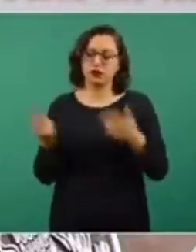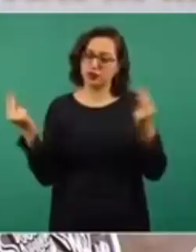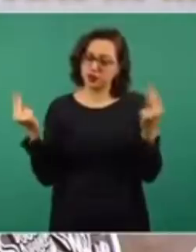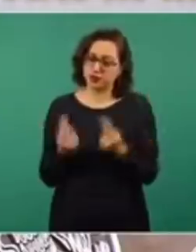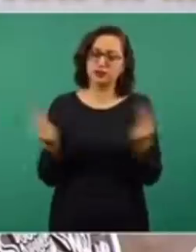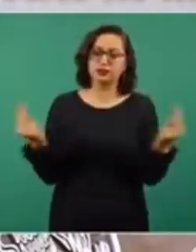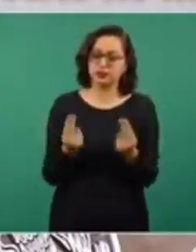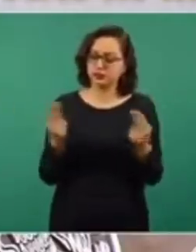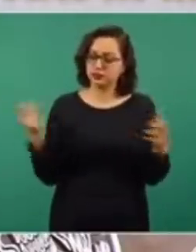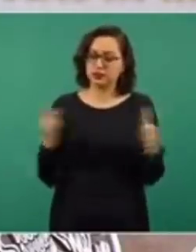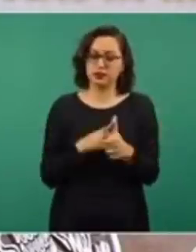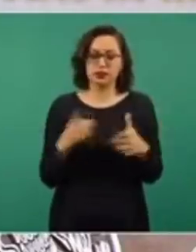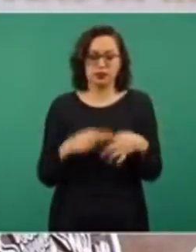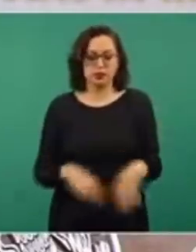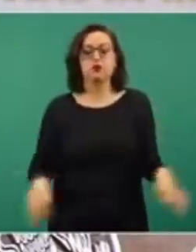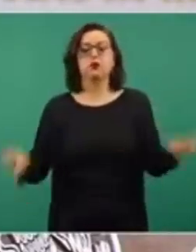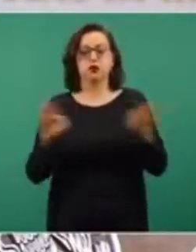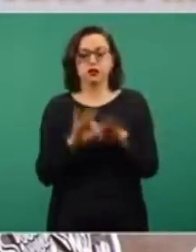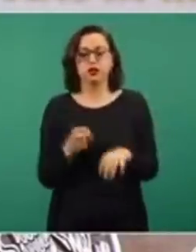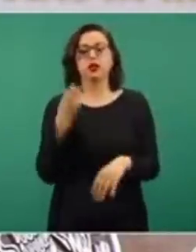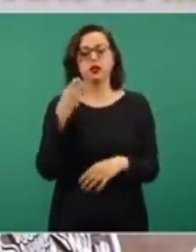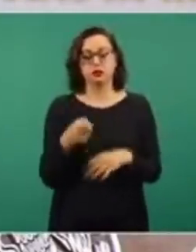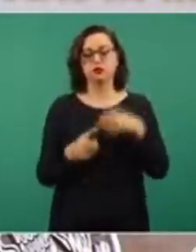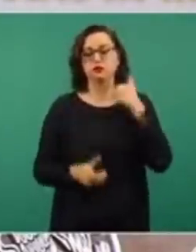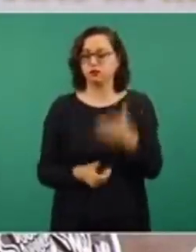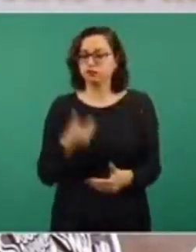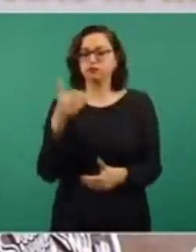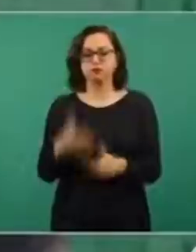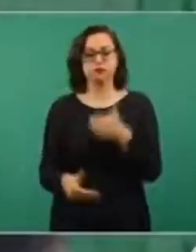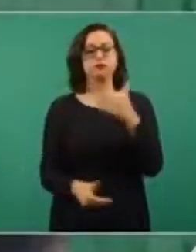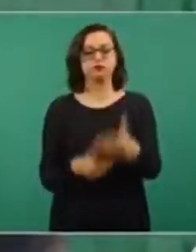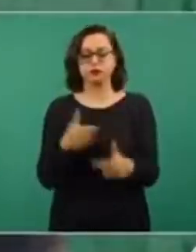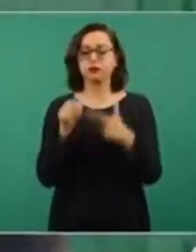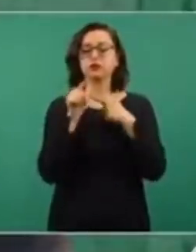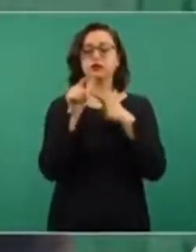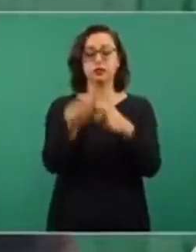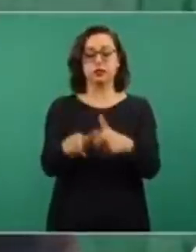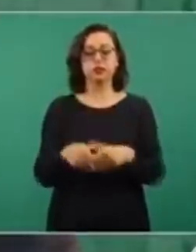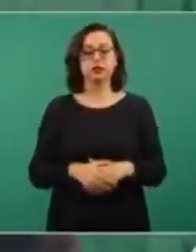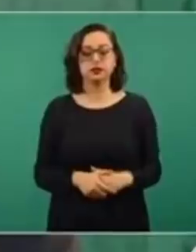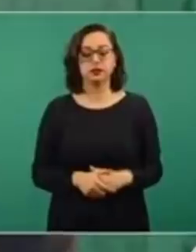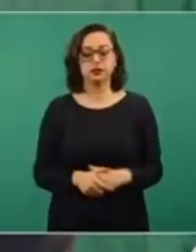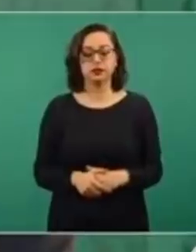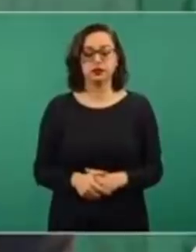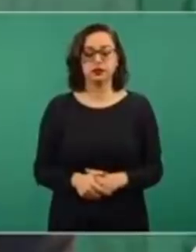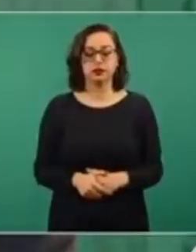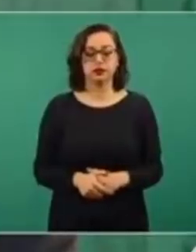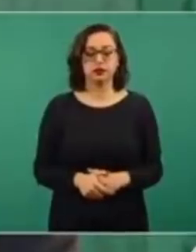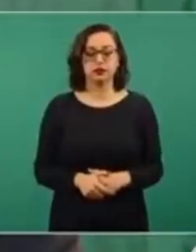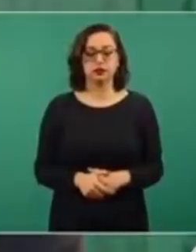Y así vamos a seguir vacunando a todos. ¿Cómo